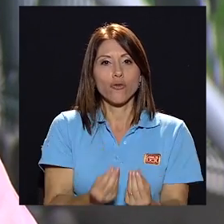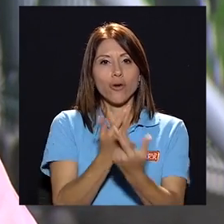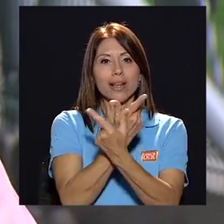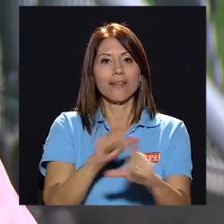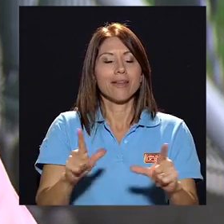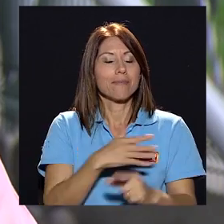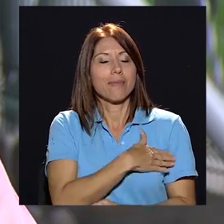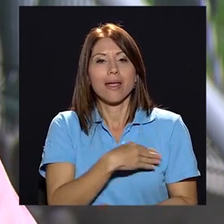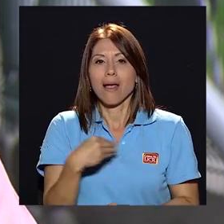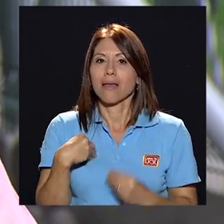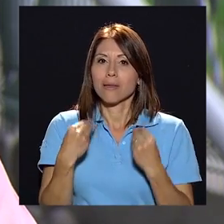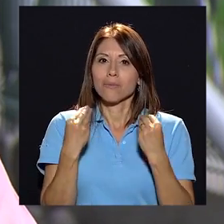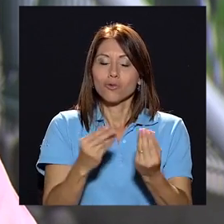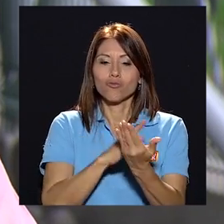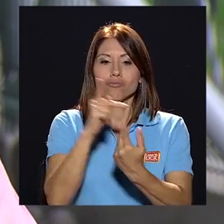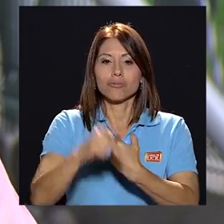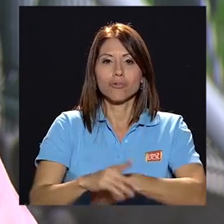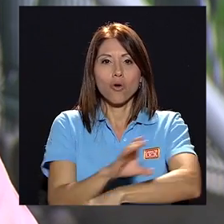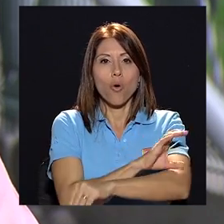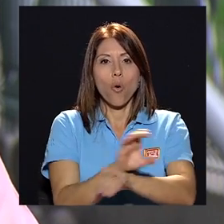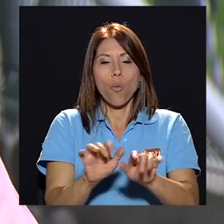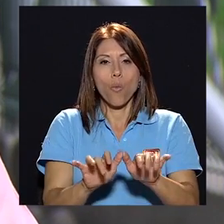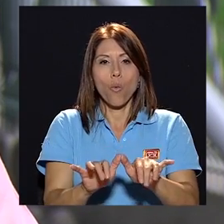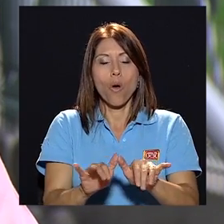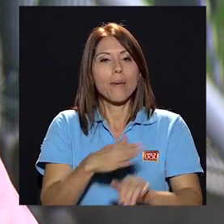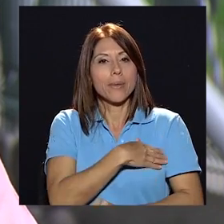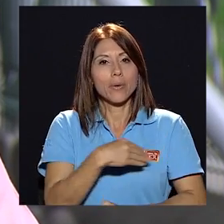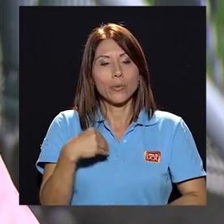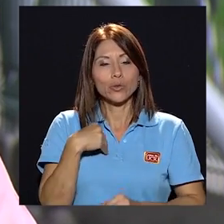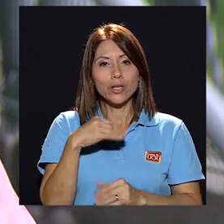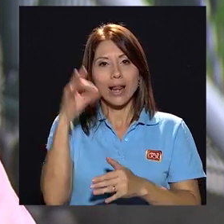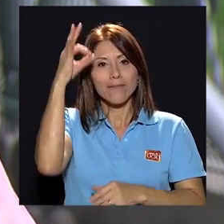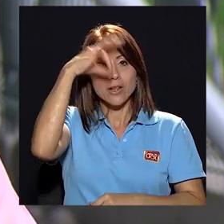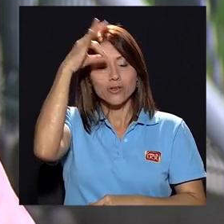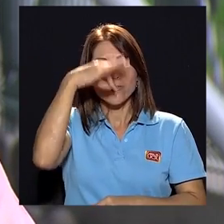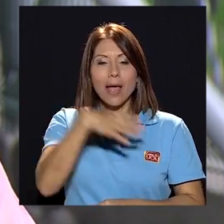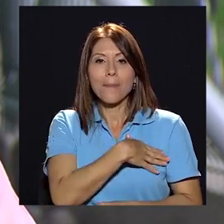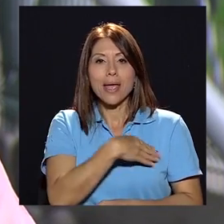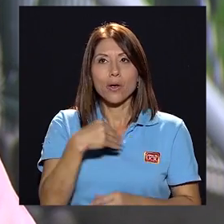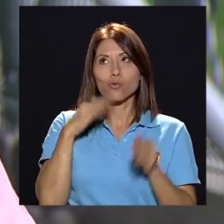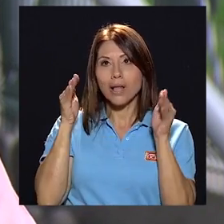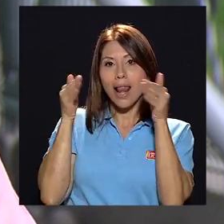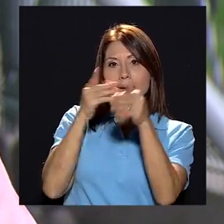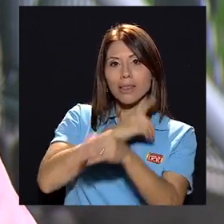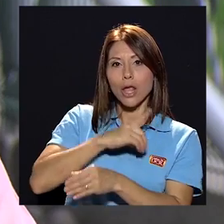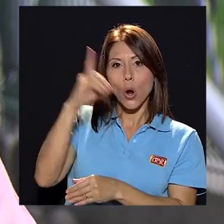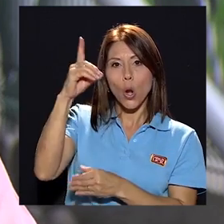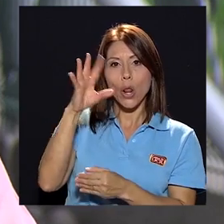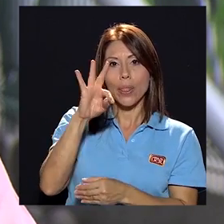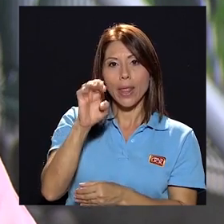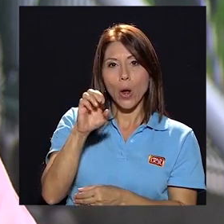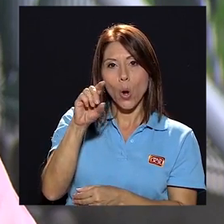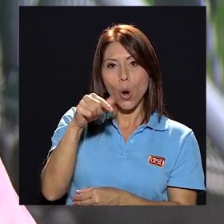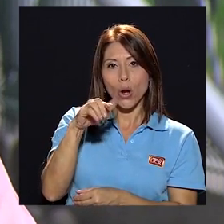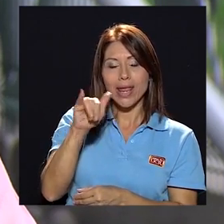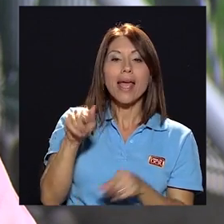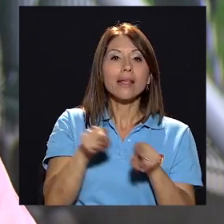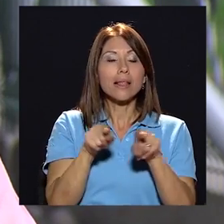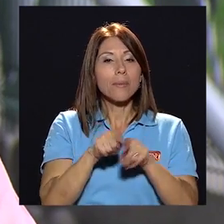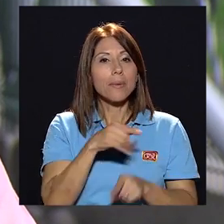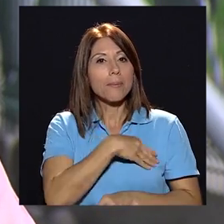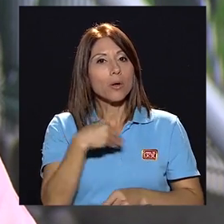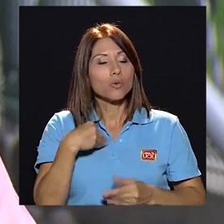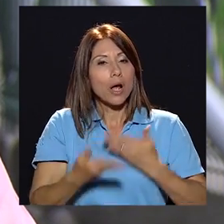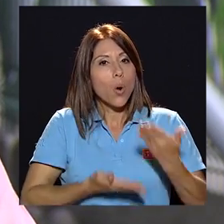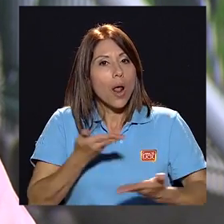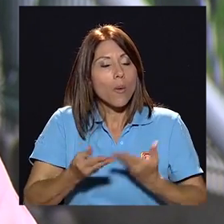encanta el software libre, me encanta la computación, me gusta la filosofía, me gusta la teología, y también me